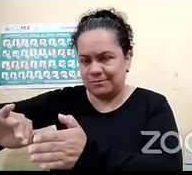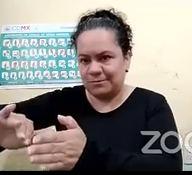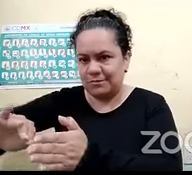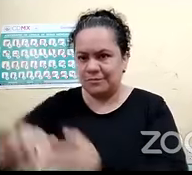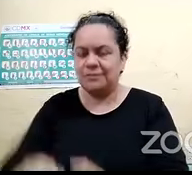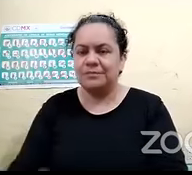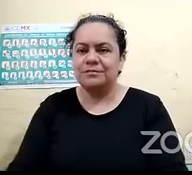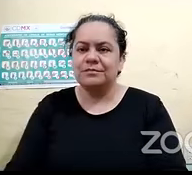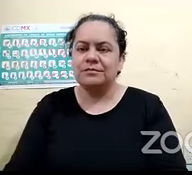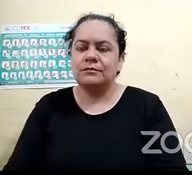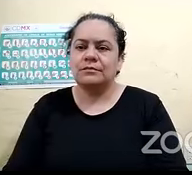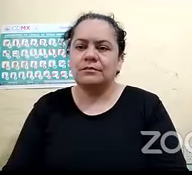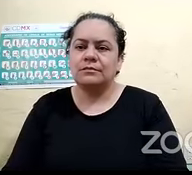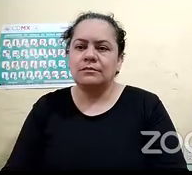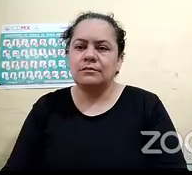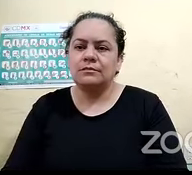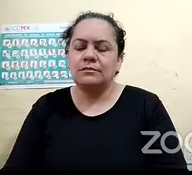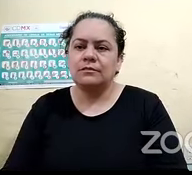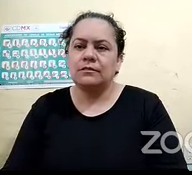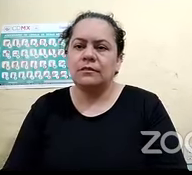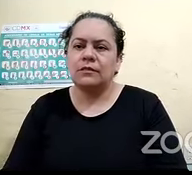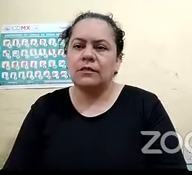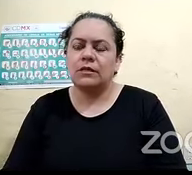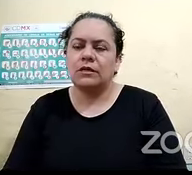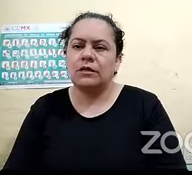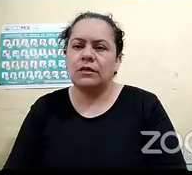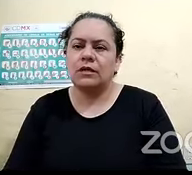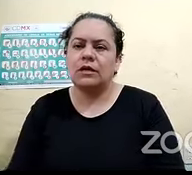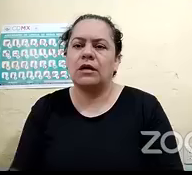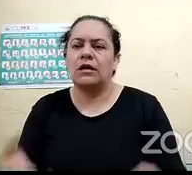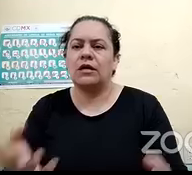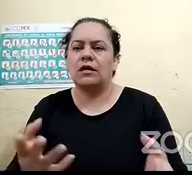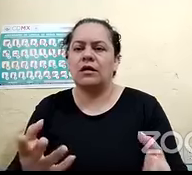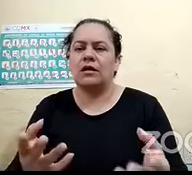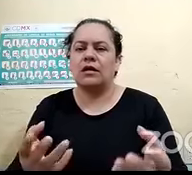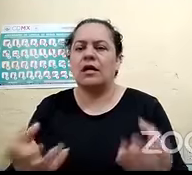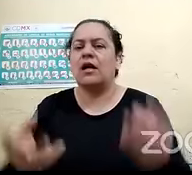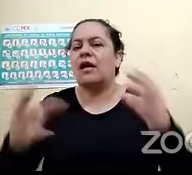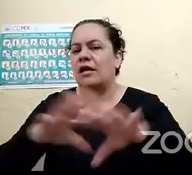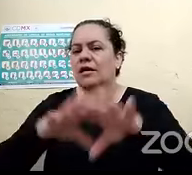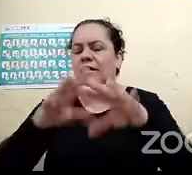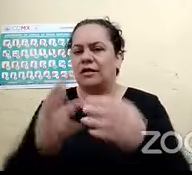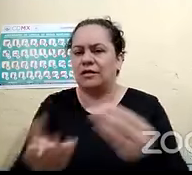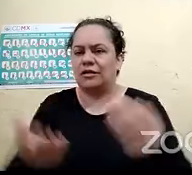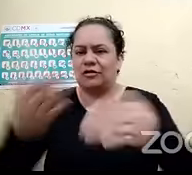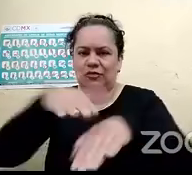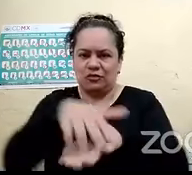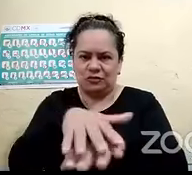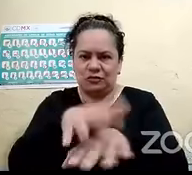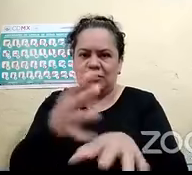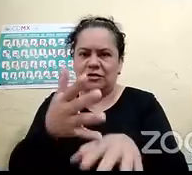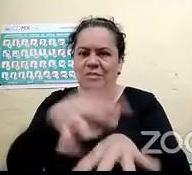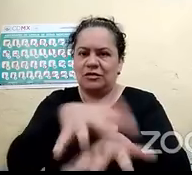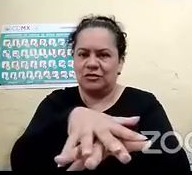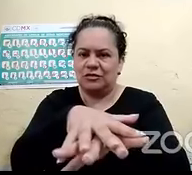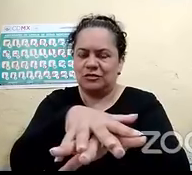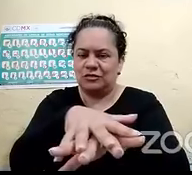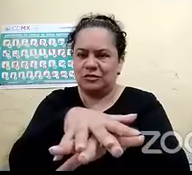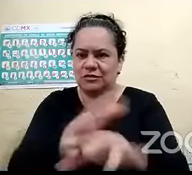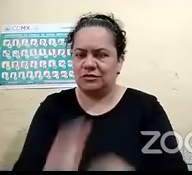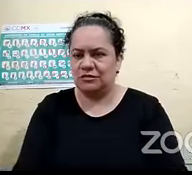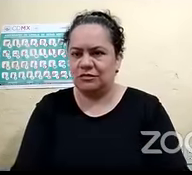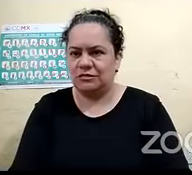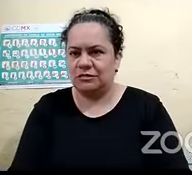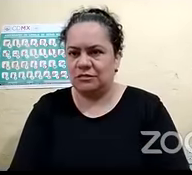porque ya empezamos a mezclar un poquito el tema de la inclusión, ¿no? El que va a haber momentos en que